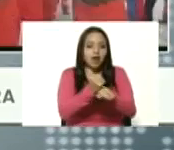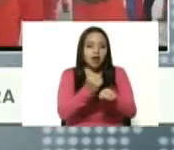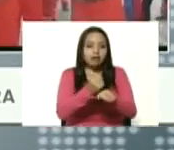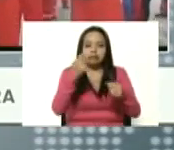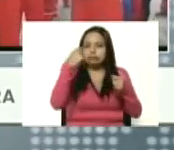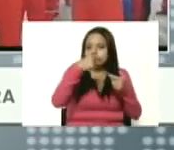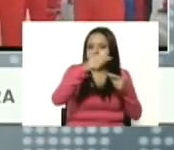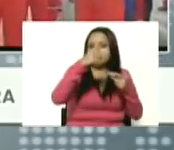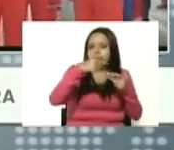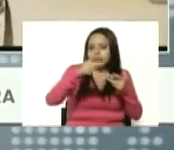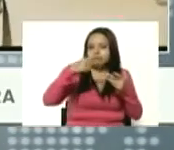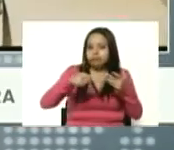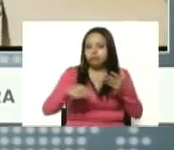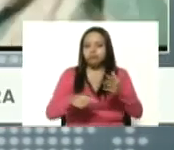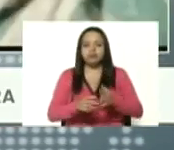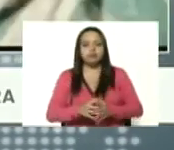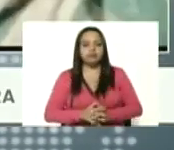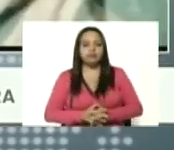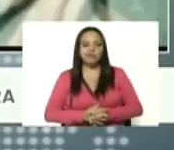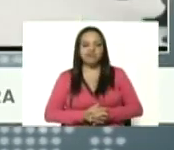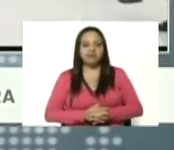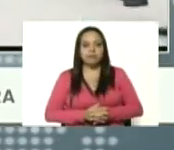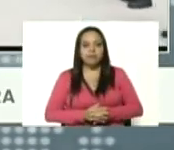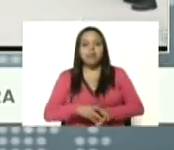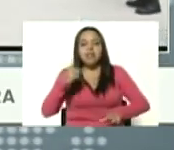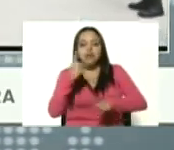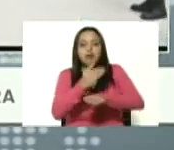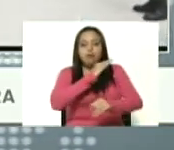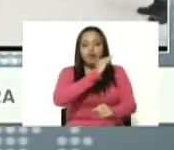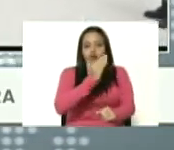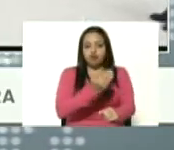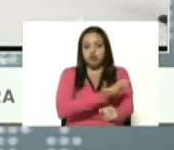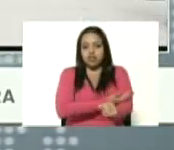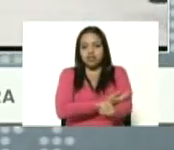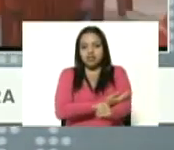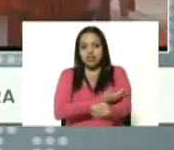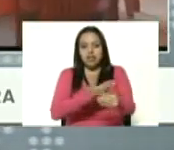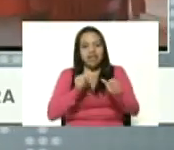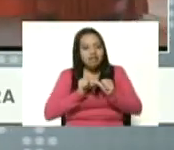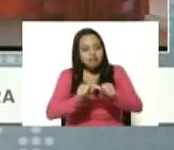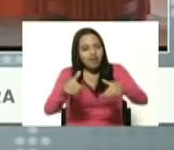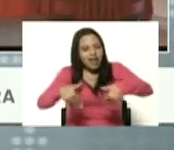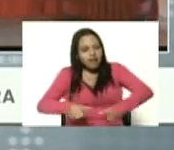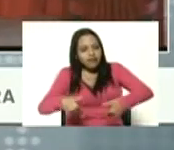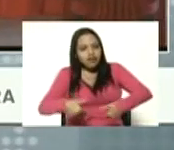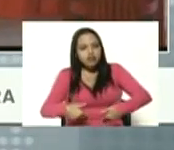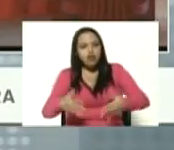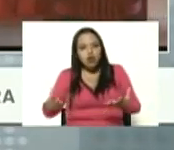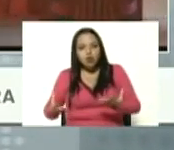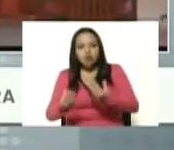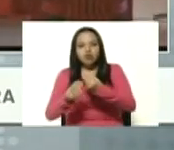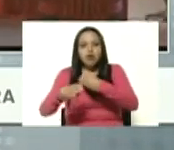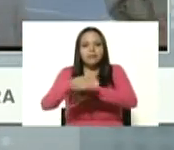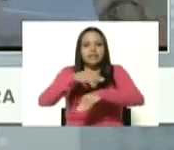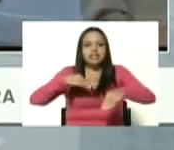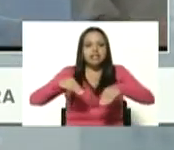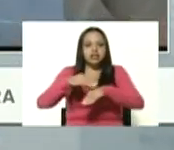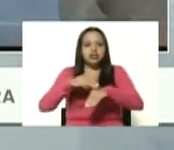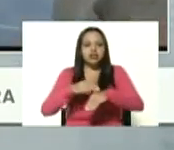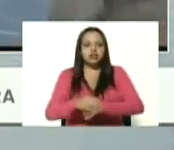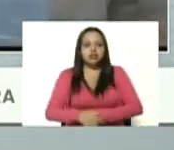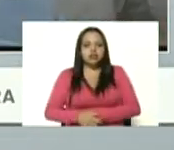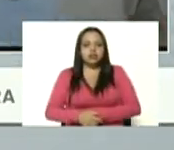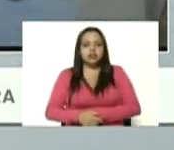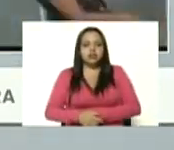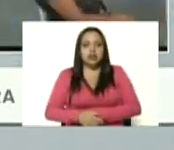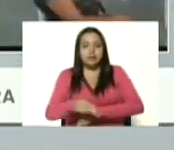Martínez debemos fortalecer un solo esfuerzo junto al ministro César Trompi junto